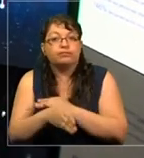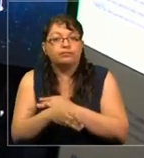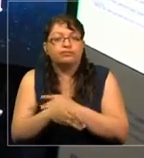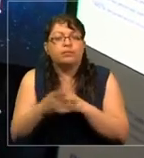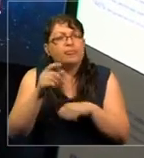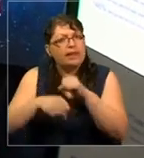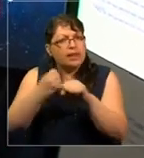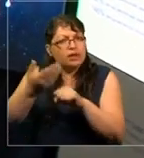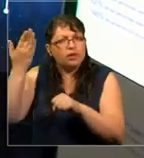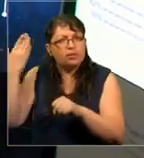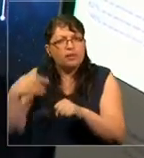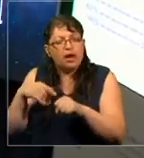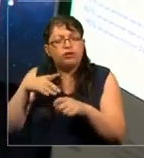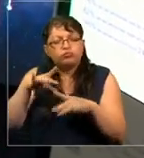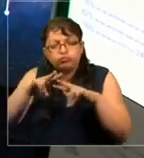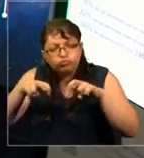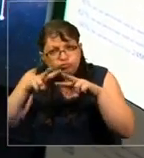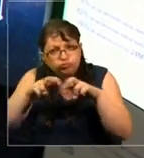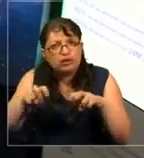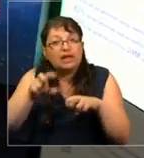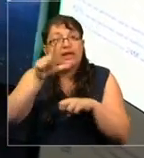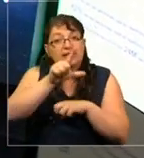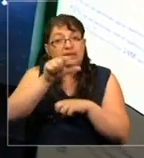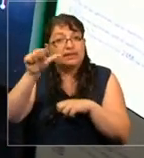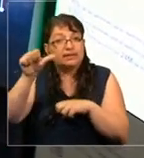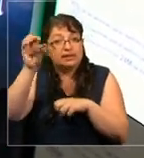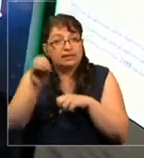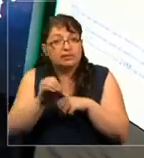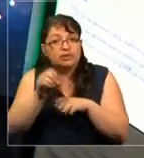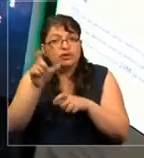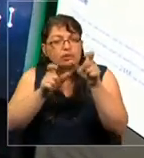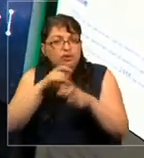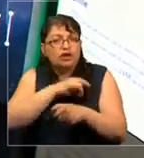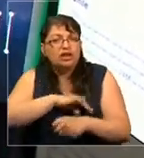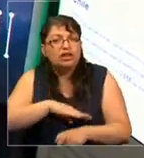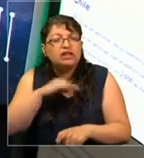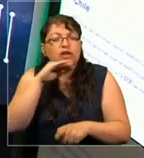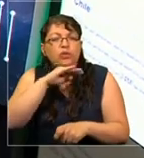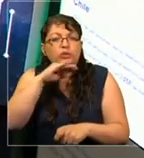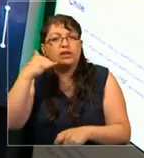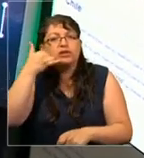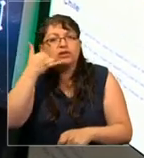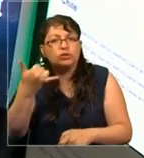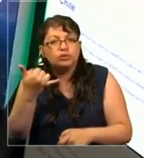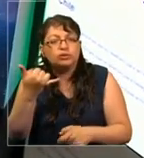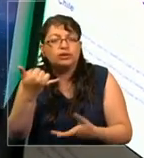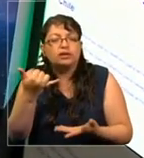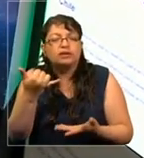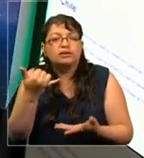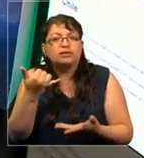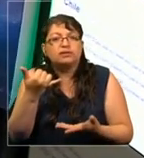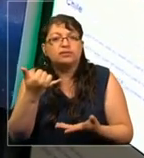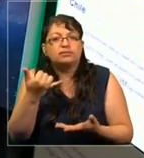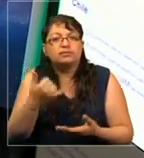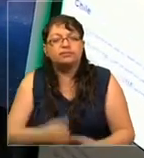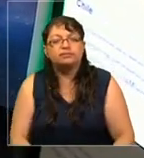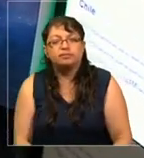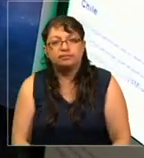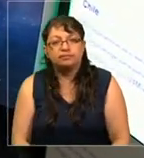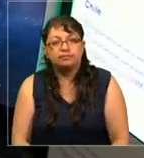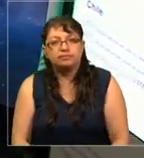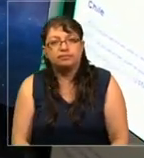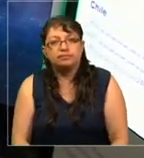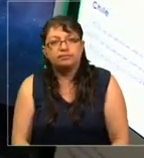ciertos segmentos de Chile, 76% usan el teléfono para